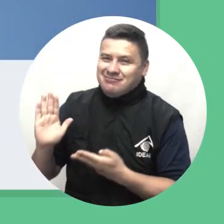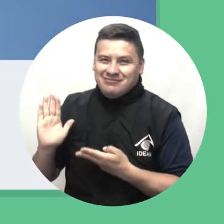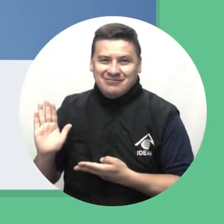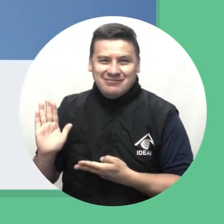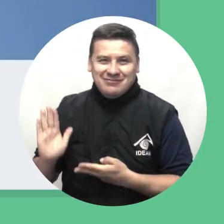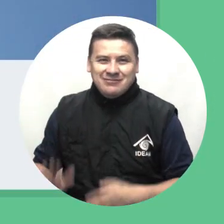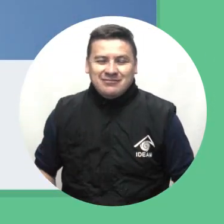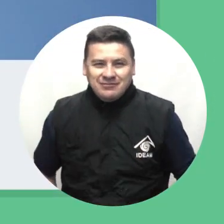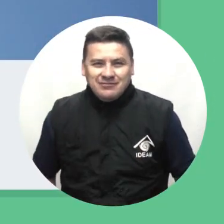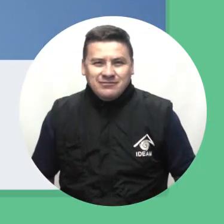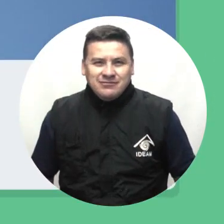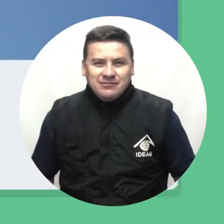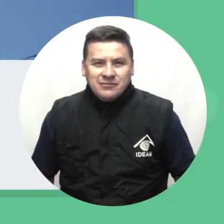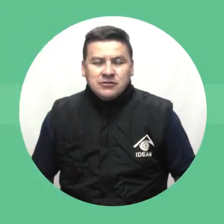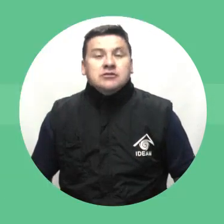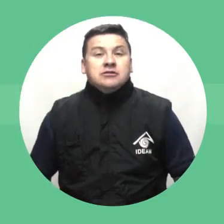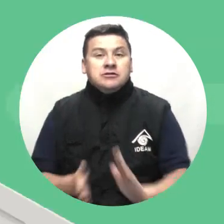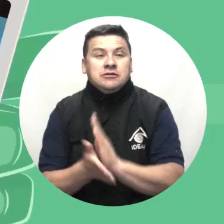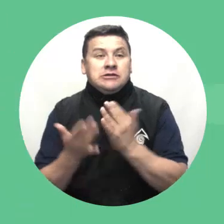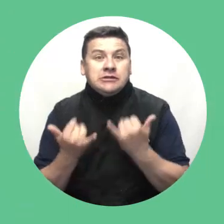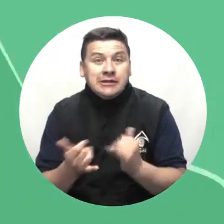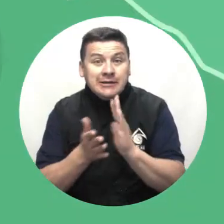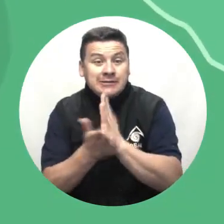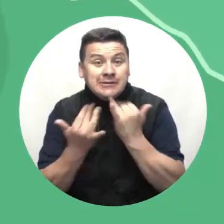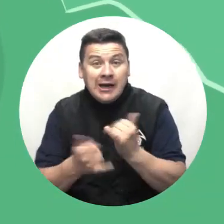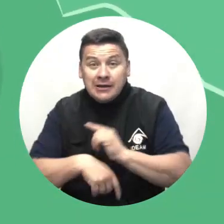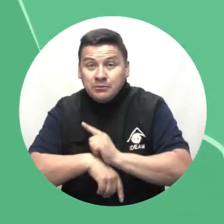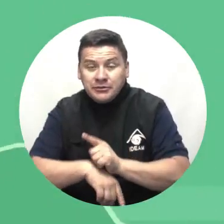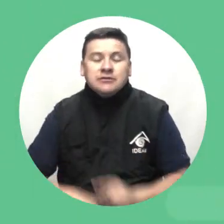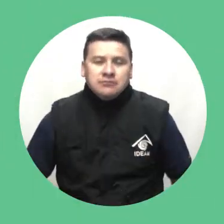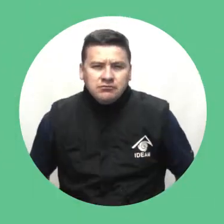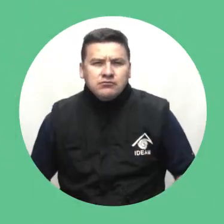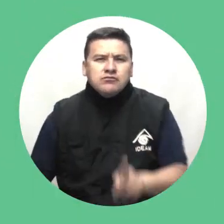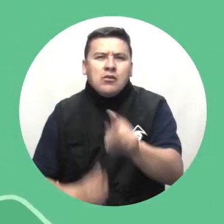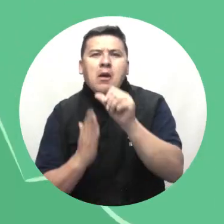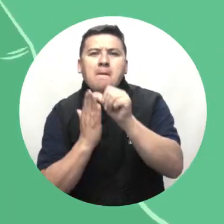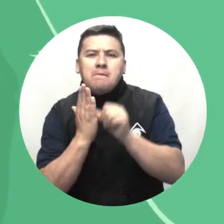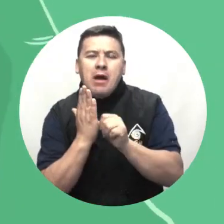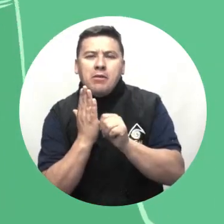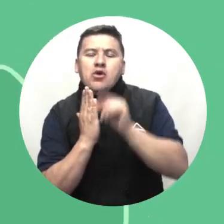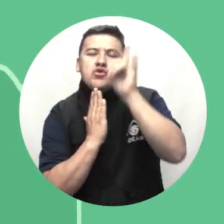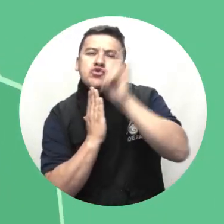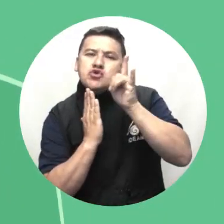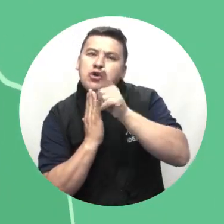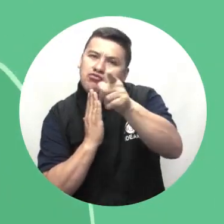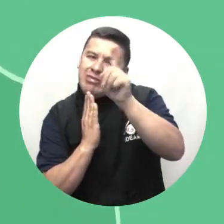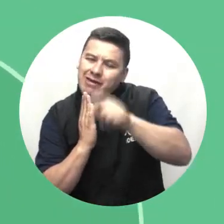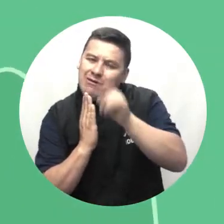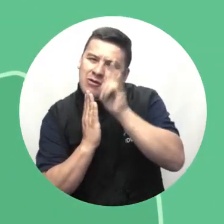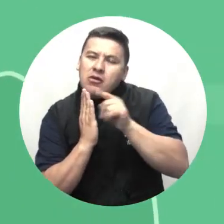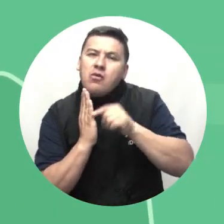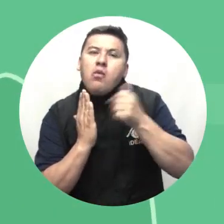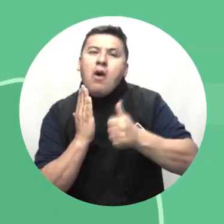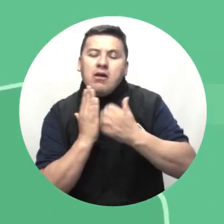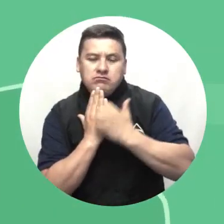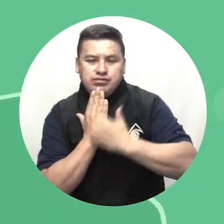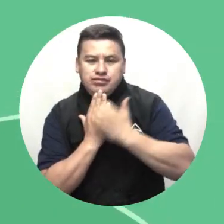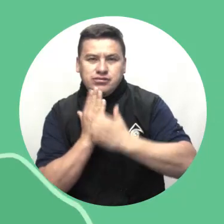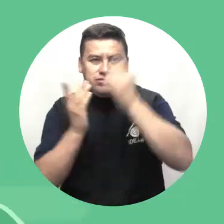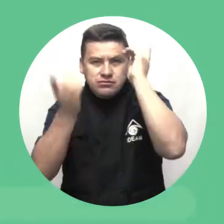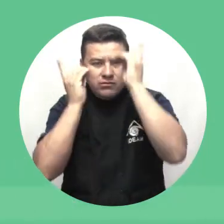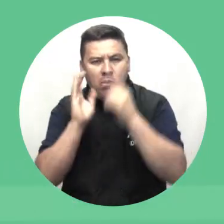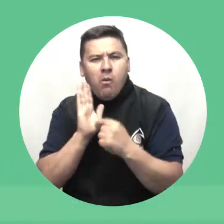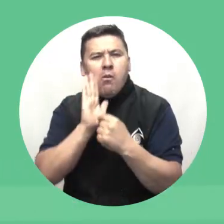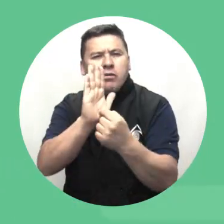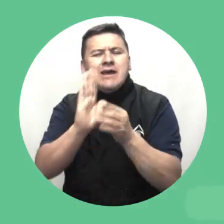.ideam.gov.co Y para estar informado al instante Descarga nuestra aplicación Mi Pronóstico Desde Google Play